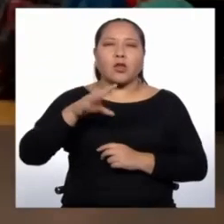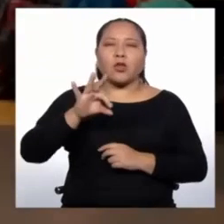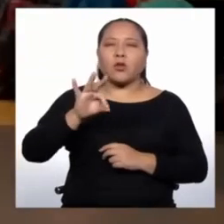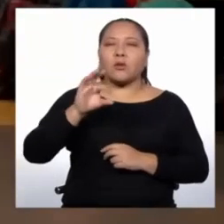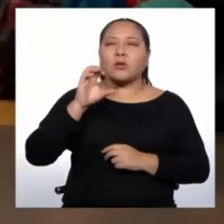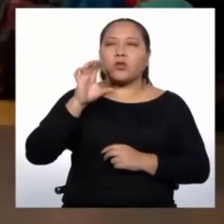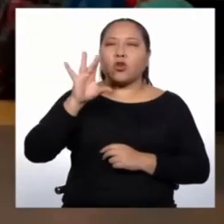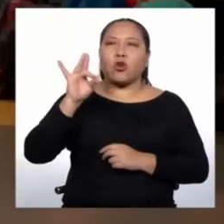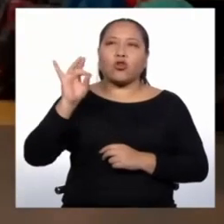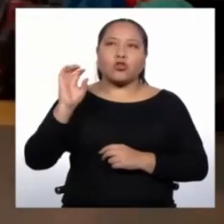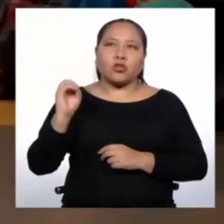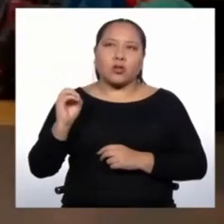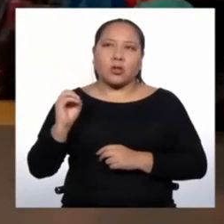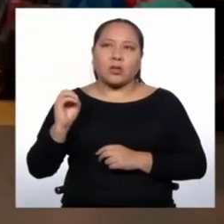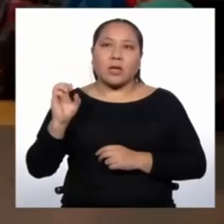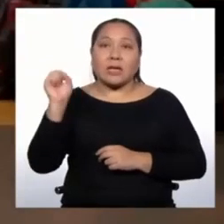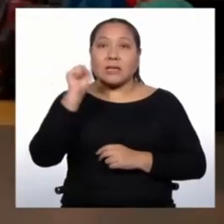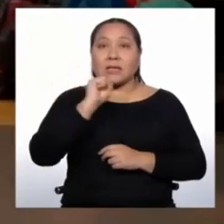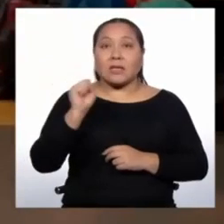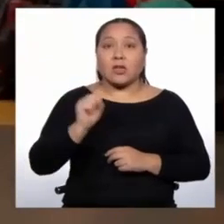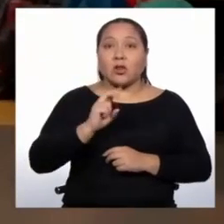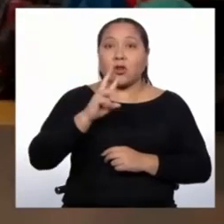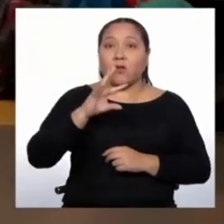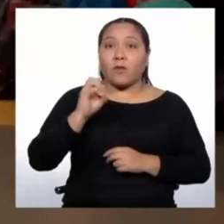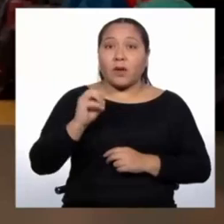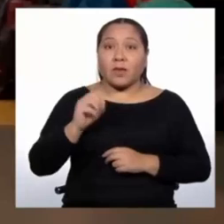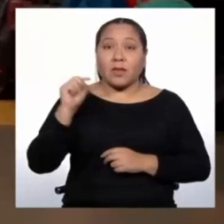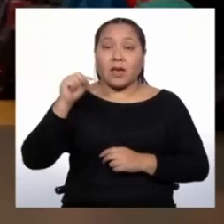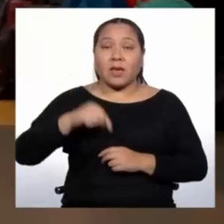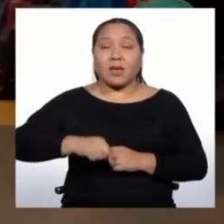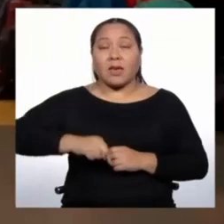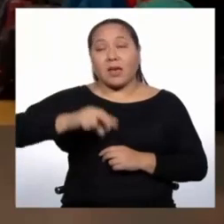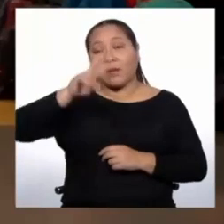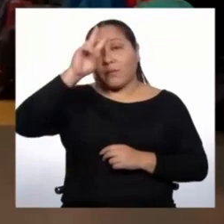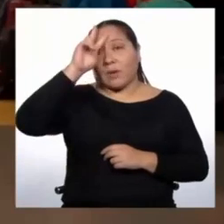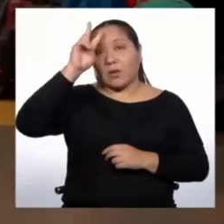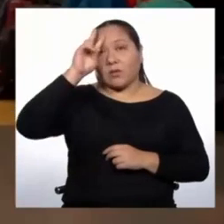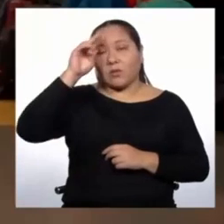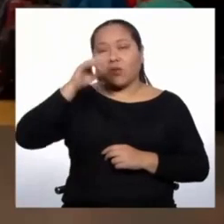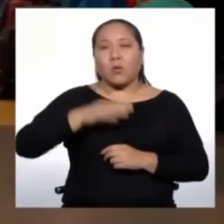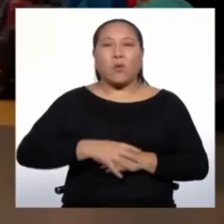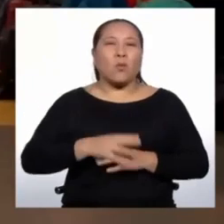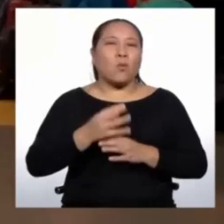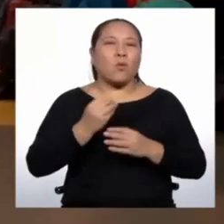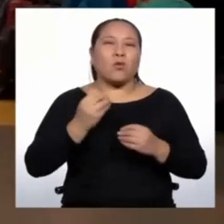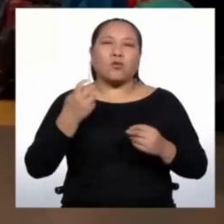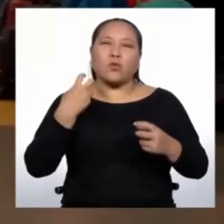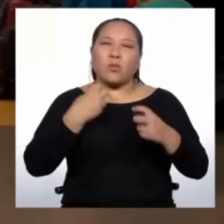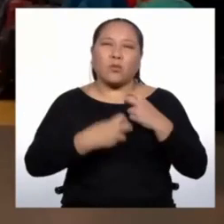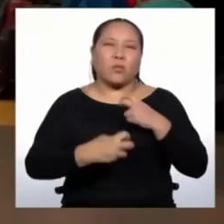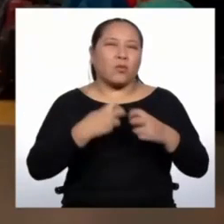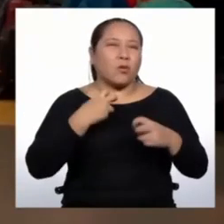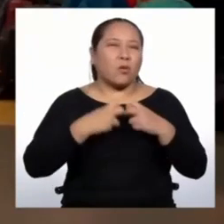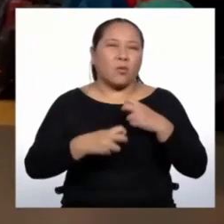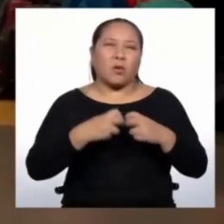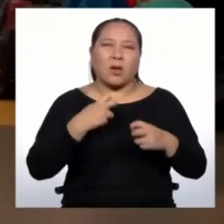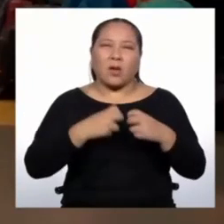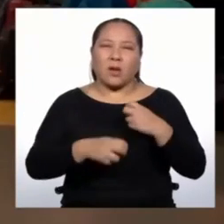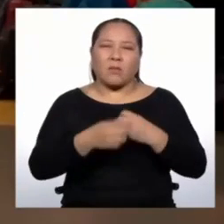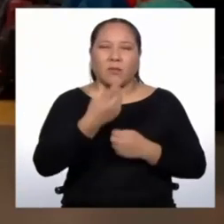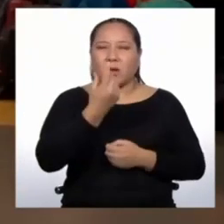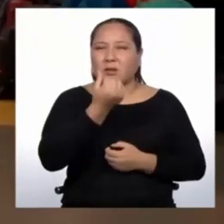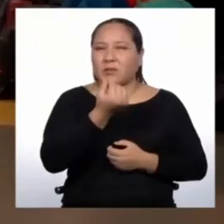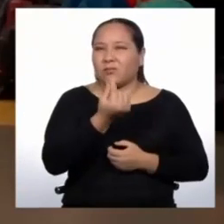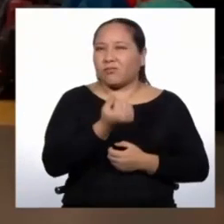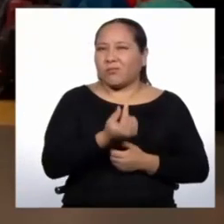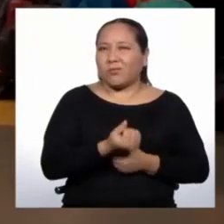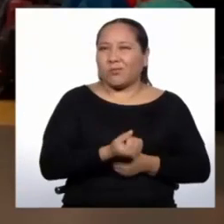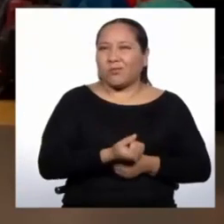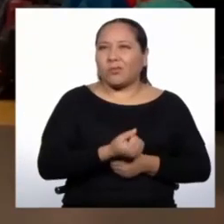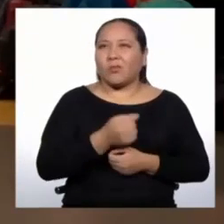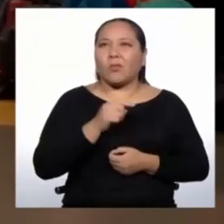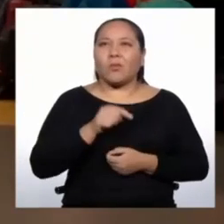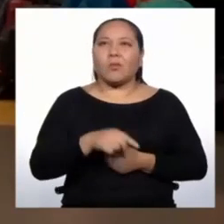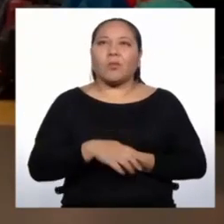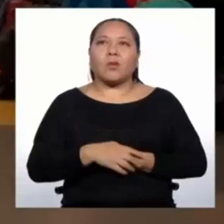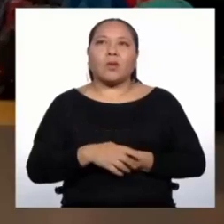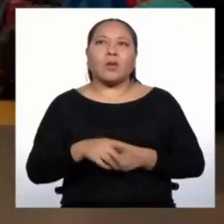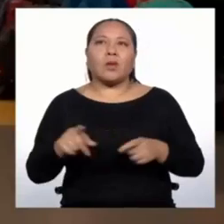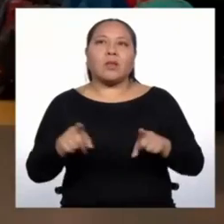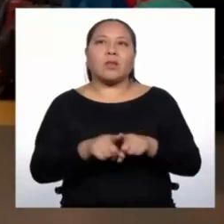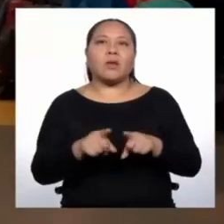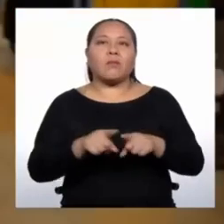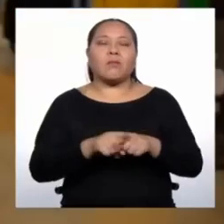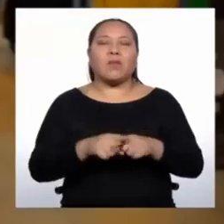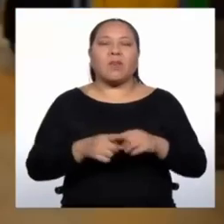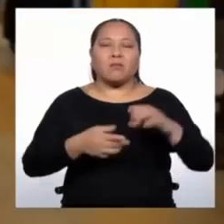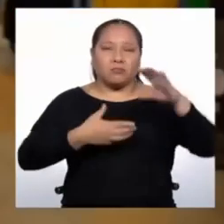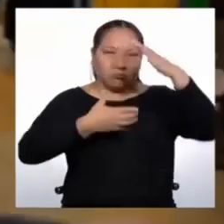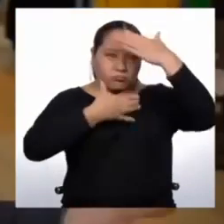80 del siglo XX, cuando nuestro país estaba azotado por una brutal crisis económica, además del